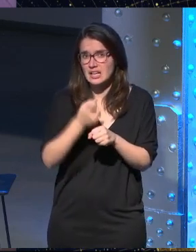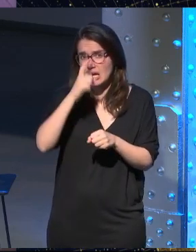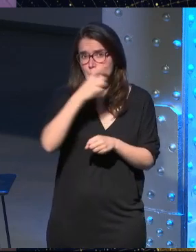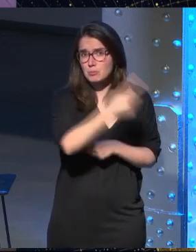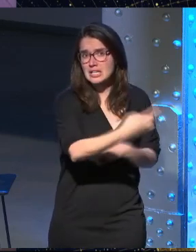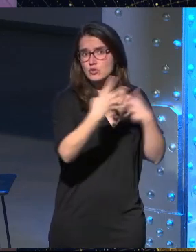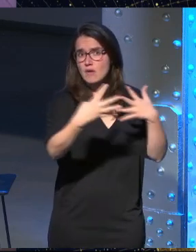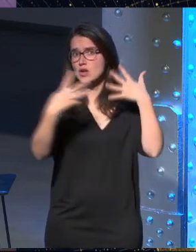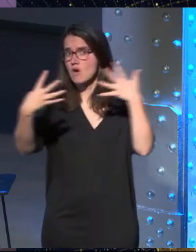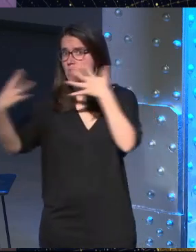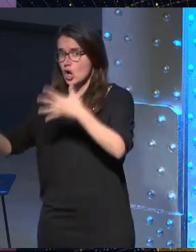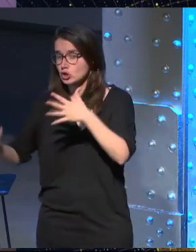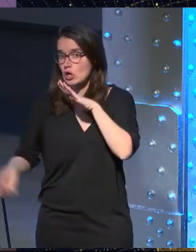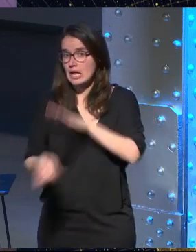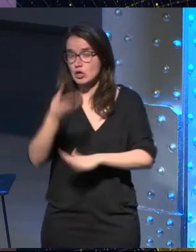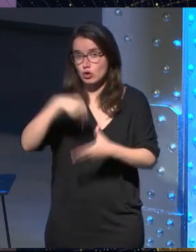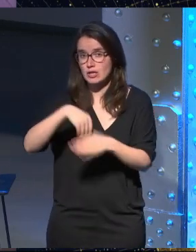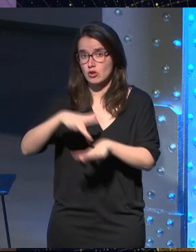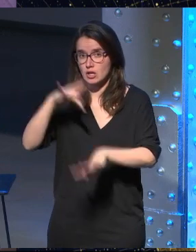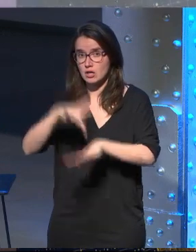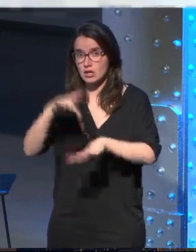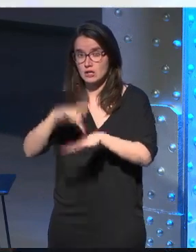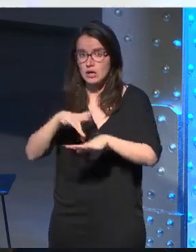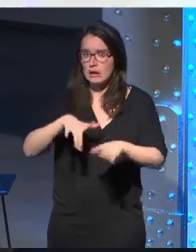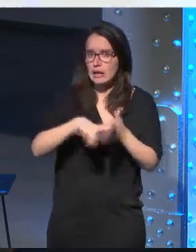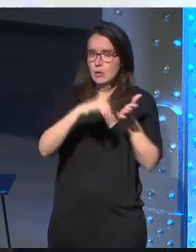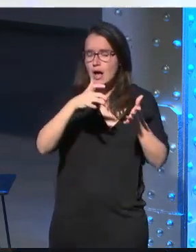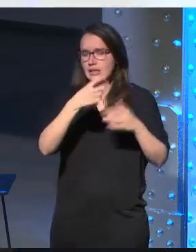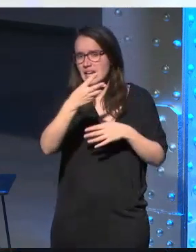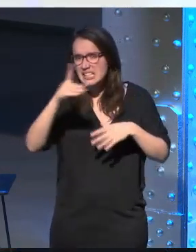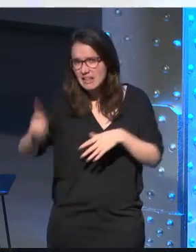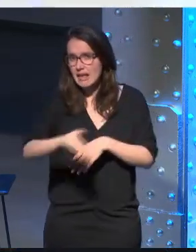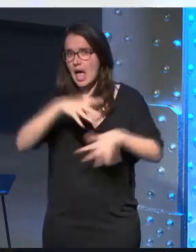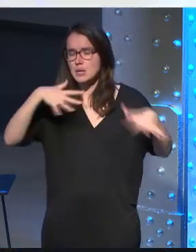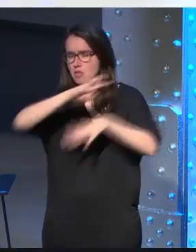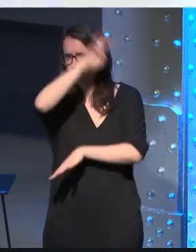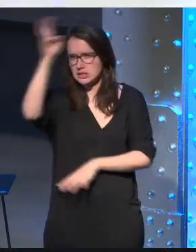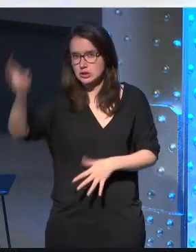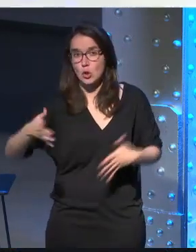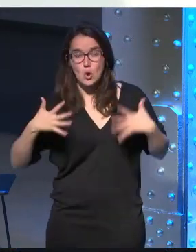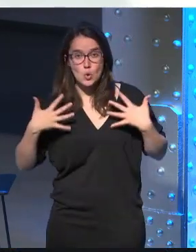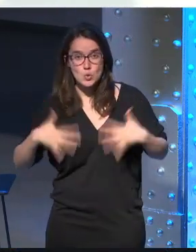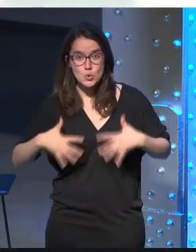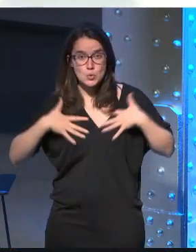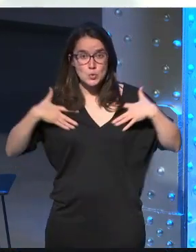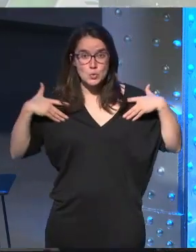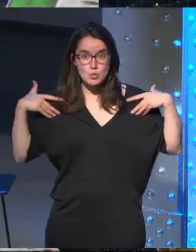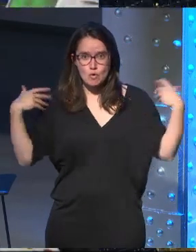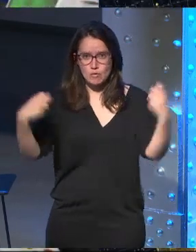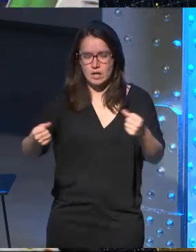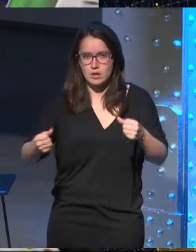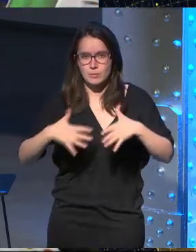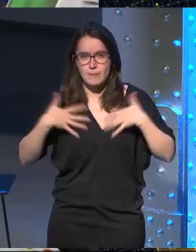creación de contenidos digitales y lenguaje VRML o 3D animación, efectos tal y estaba emocionado tan emocionado que